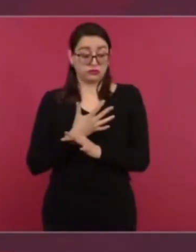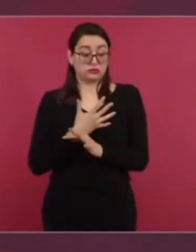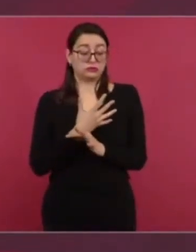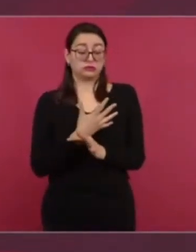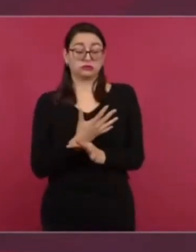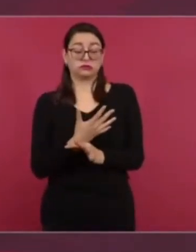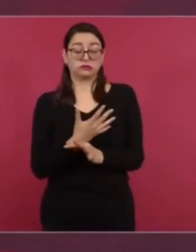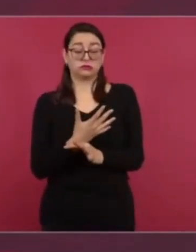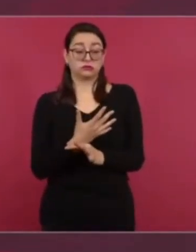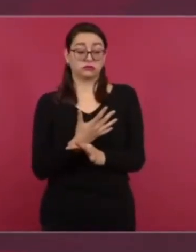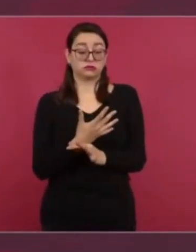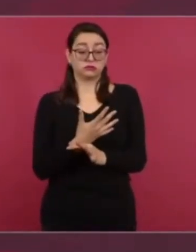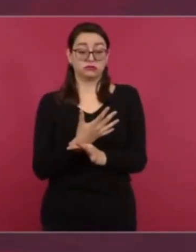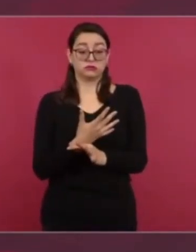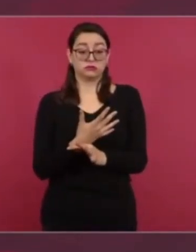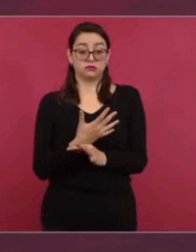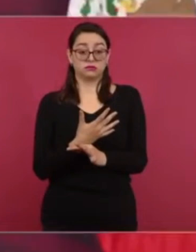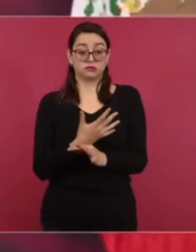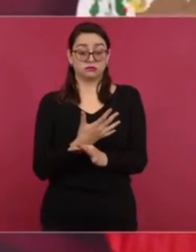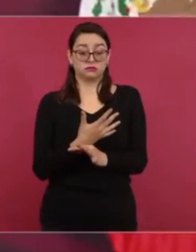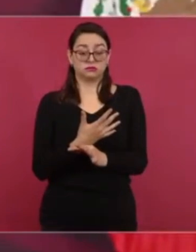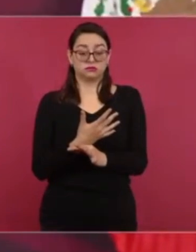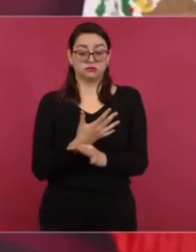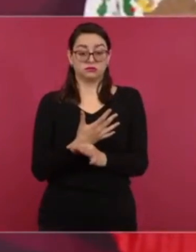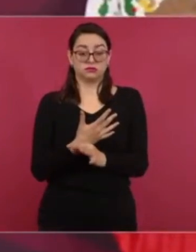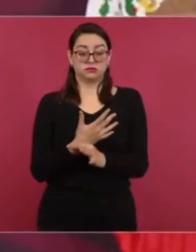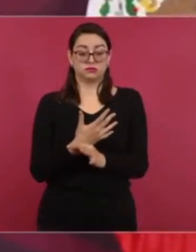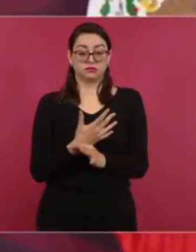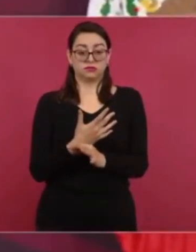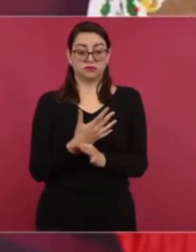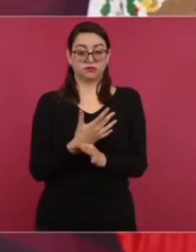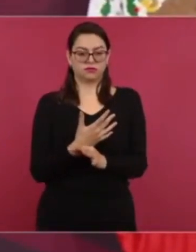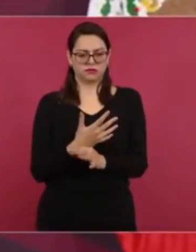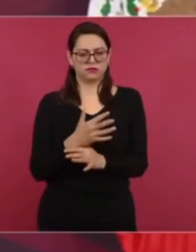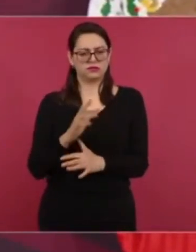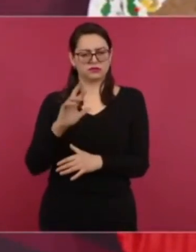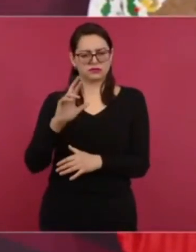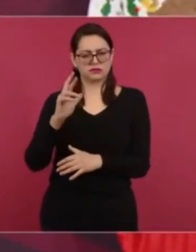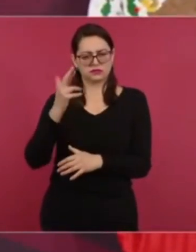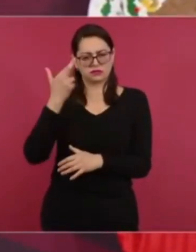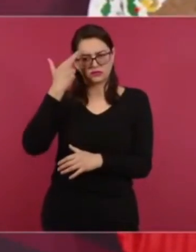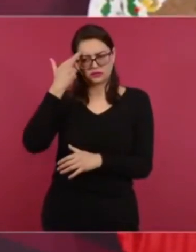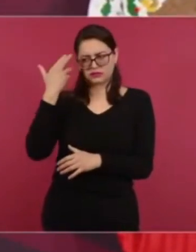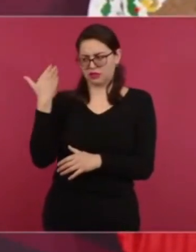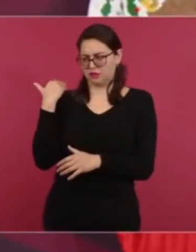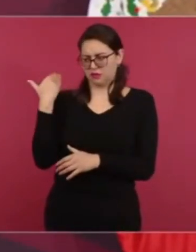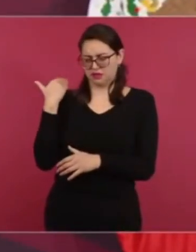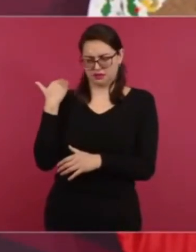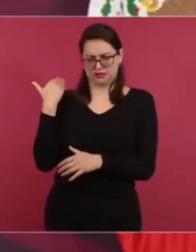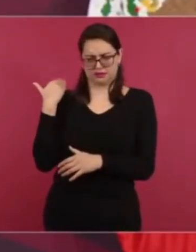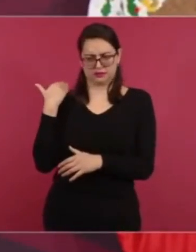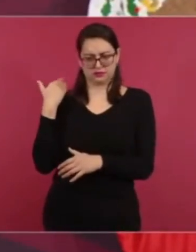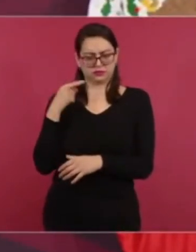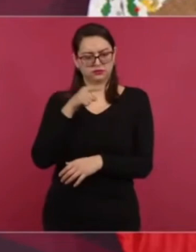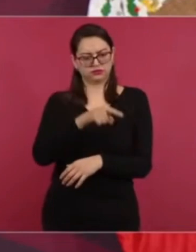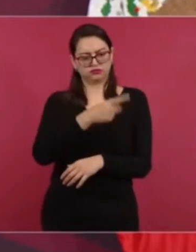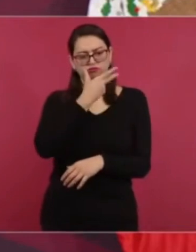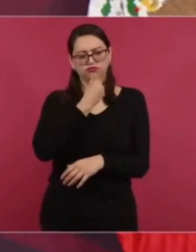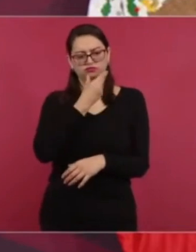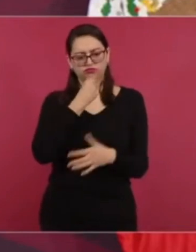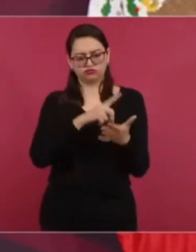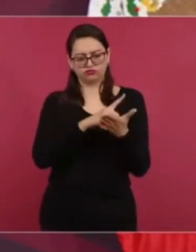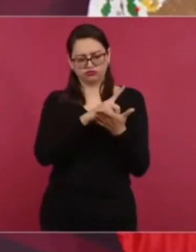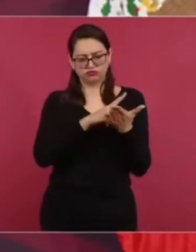como la jueza esta que dejó libre a un narcotraficante porque le encontraron